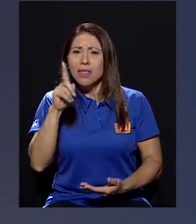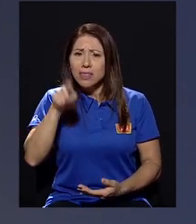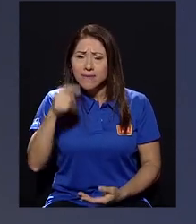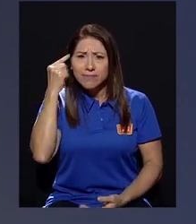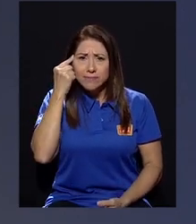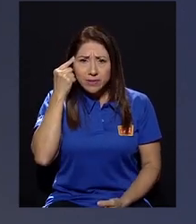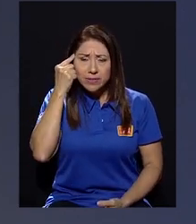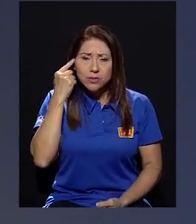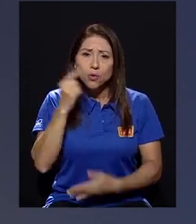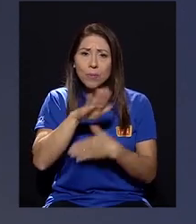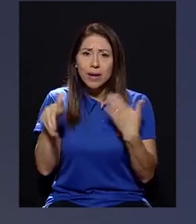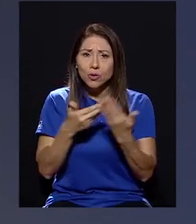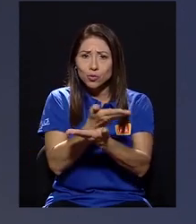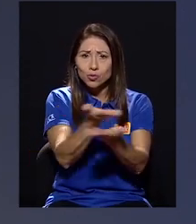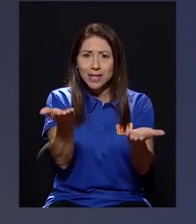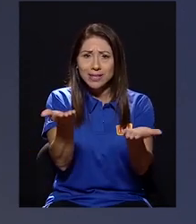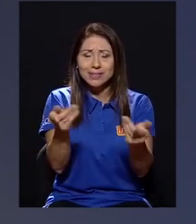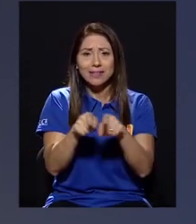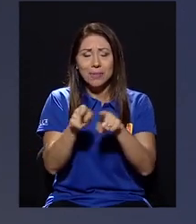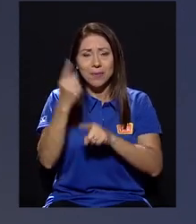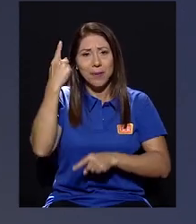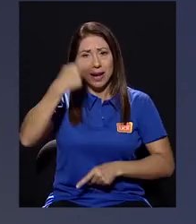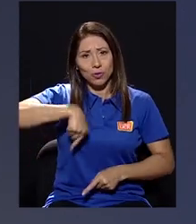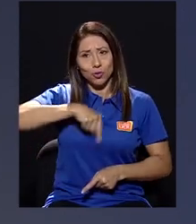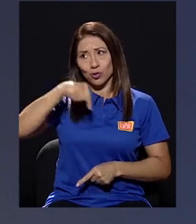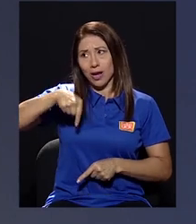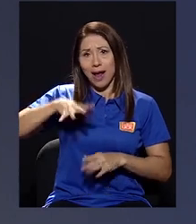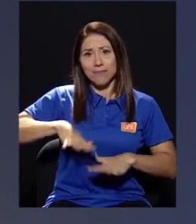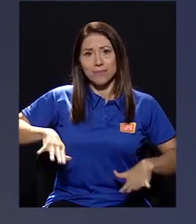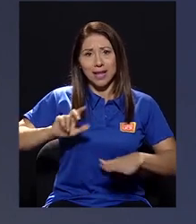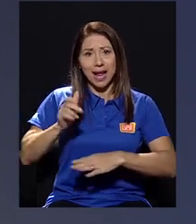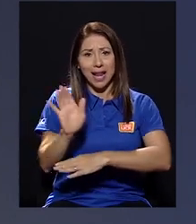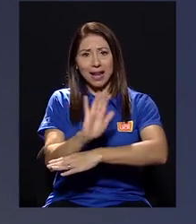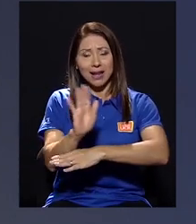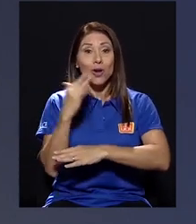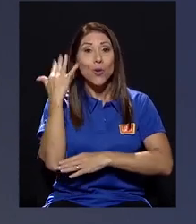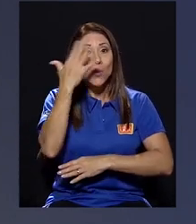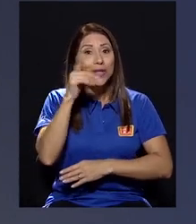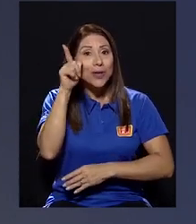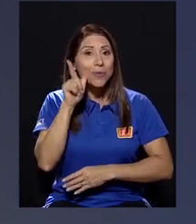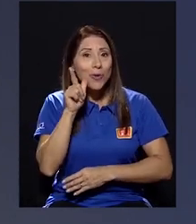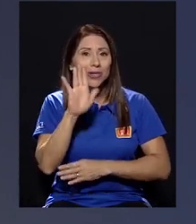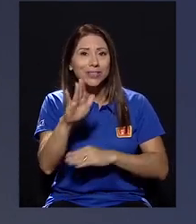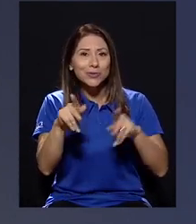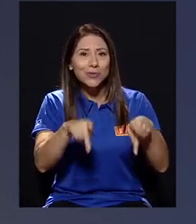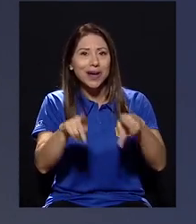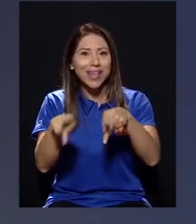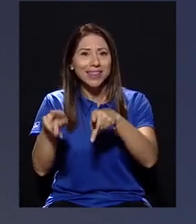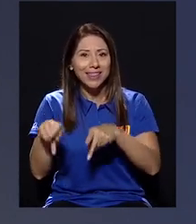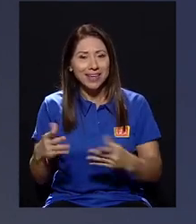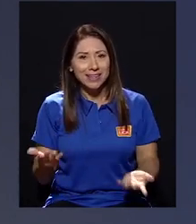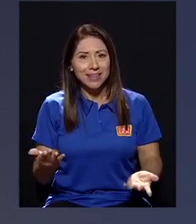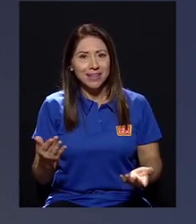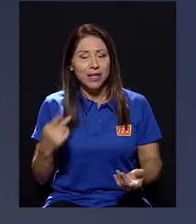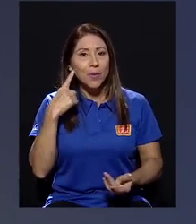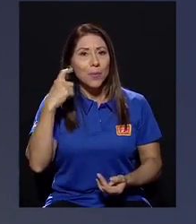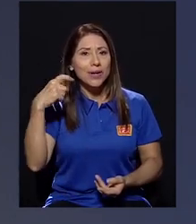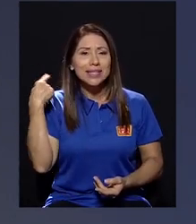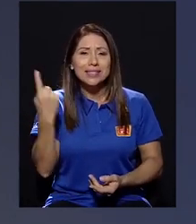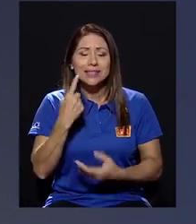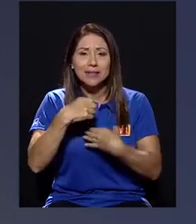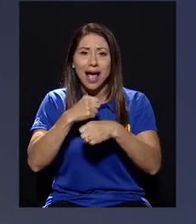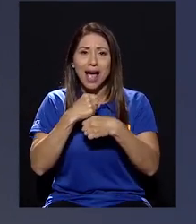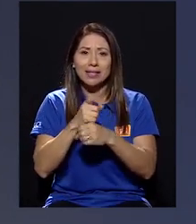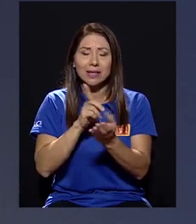motivo de reflexión para todos ustedes, y para nosotros también acá dentro del canal, lo bonito de Limón es su gente, porque cada vez que